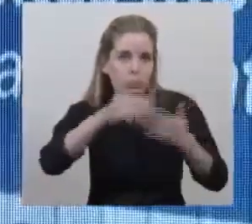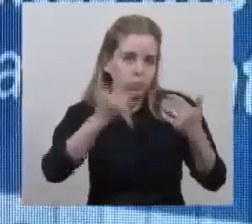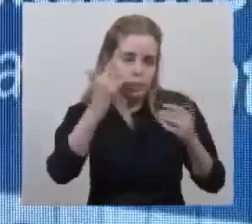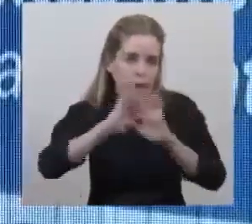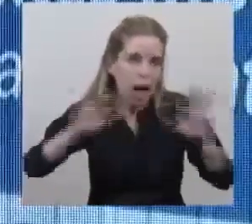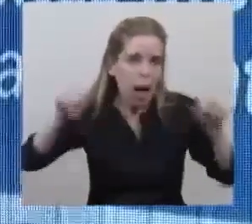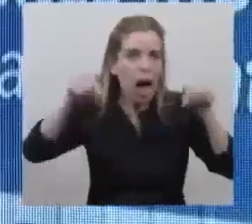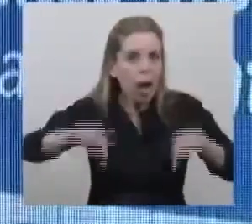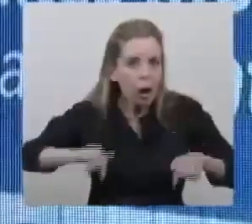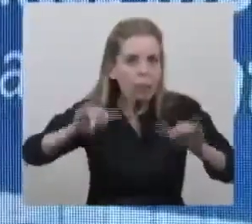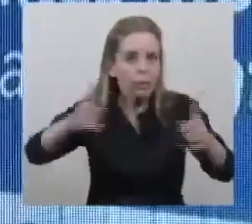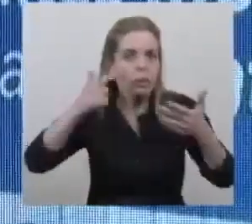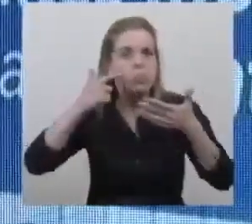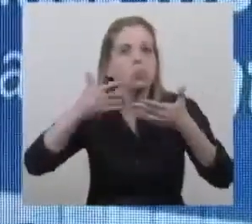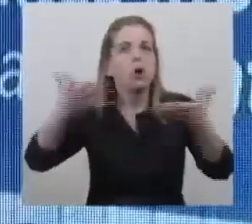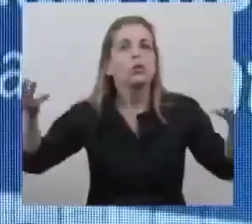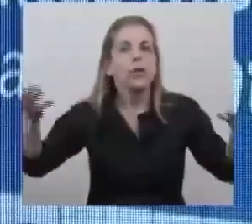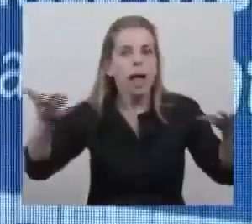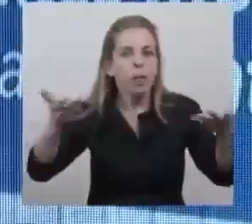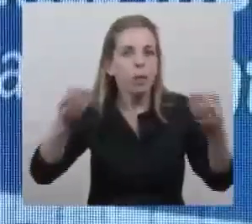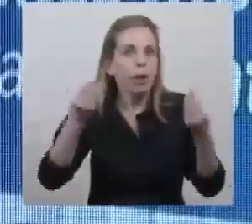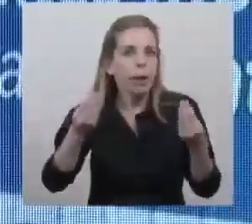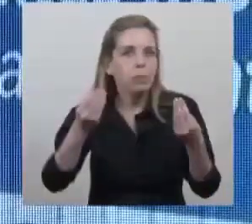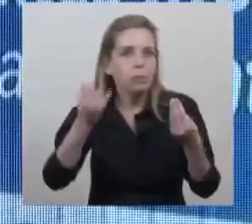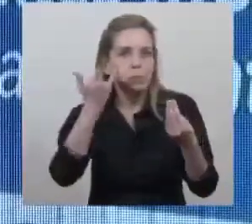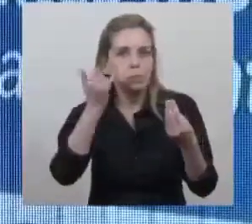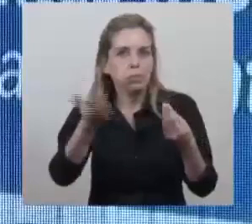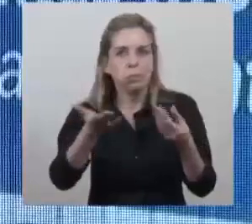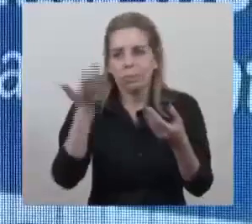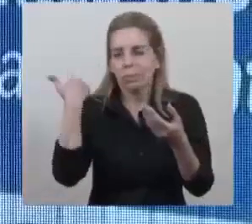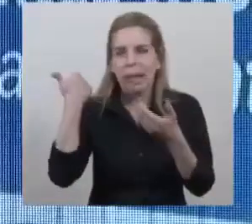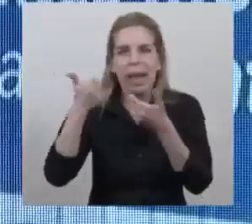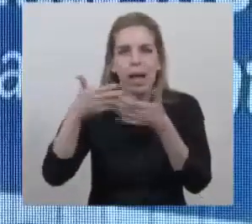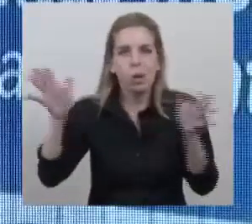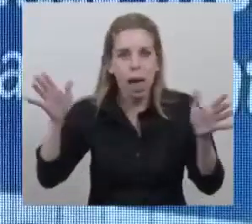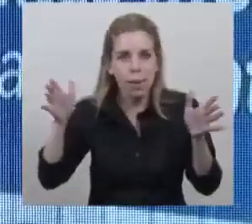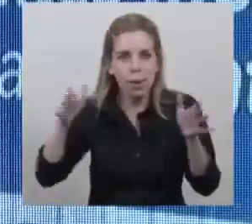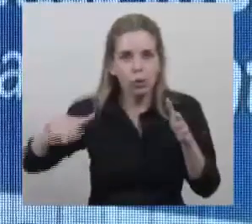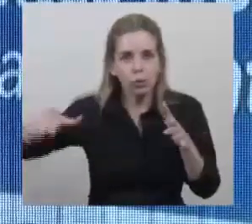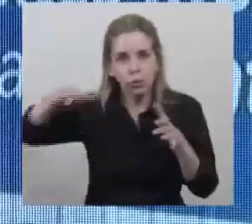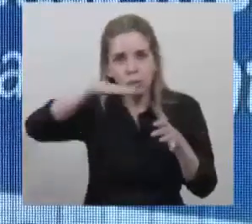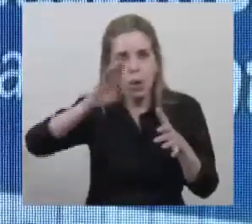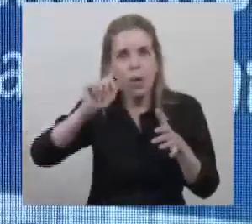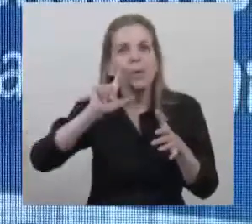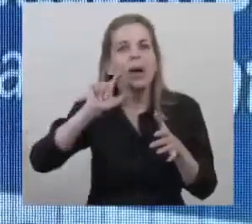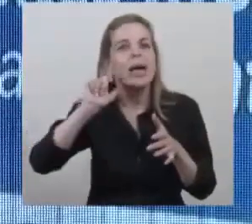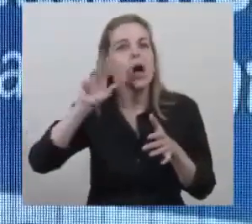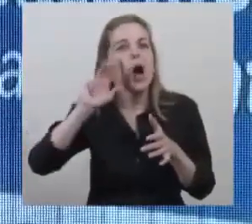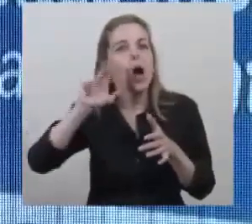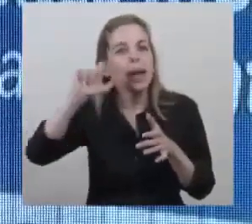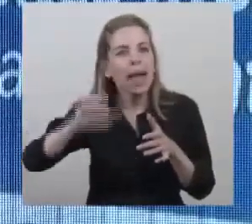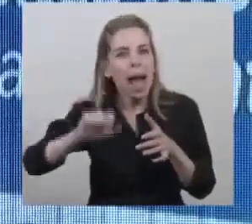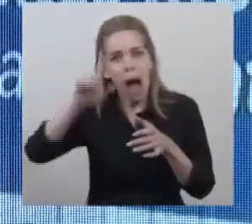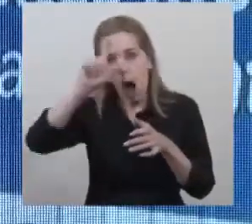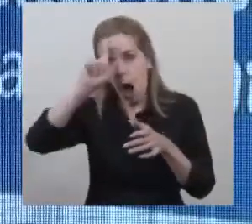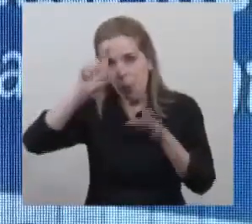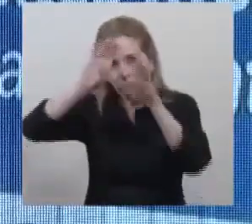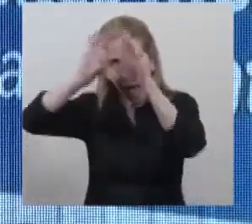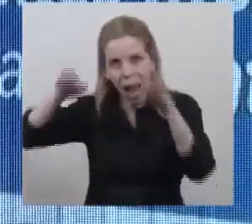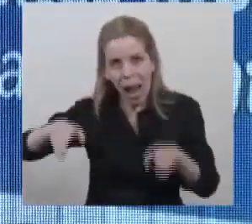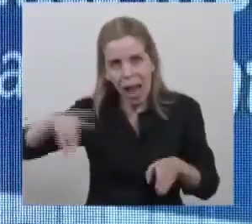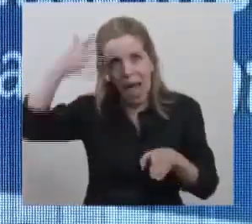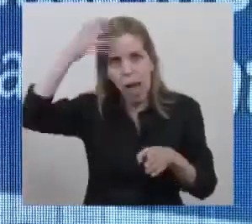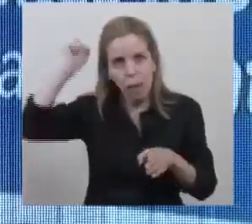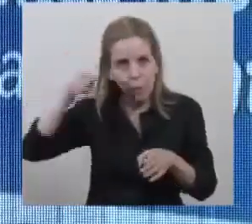mostrando lo que inauguramos días atrás en Granadero Baigorria, allí en el hospital Escuela Eva Perón,